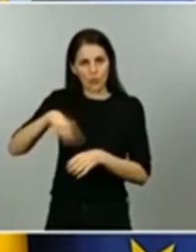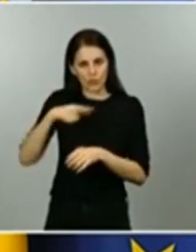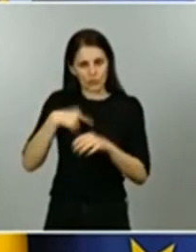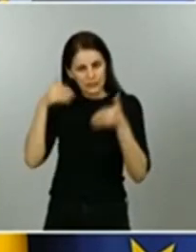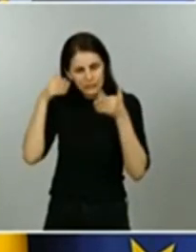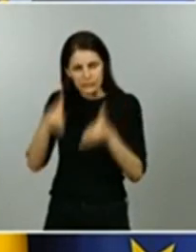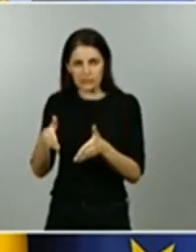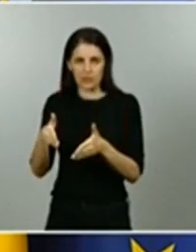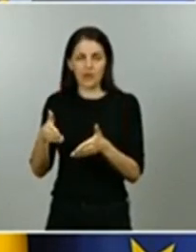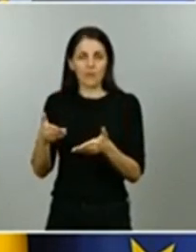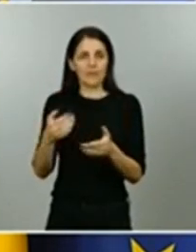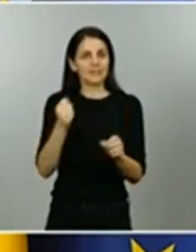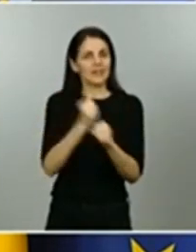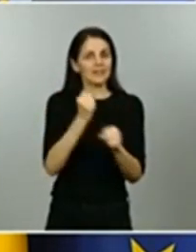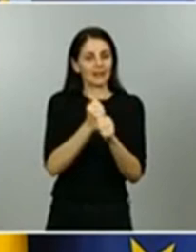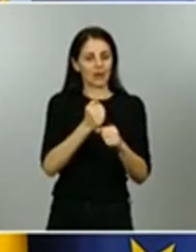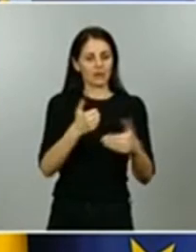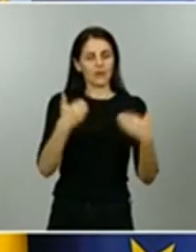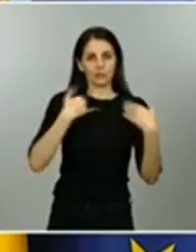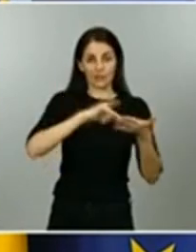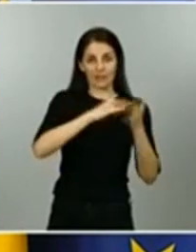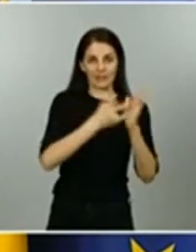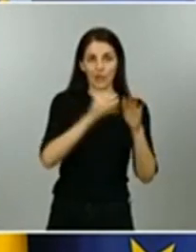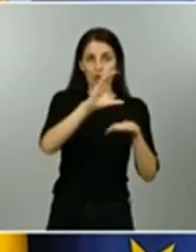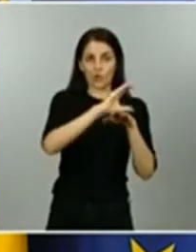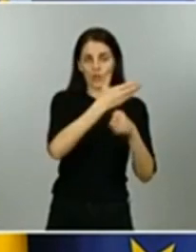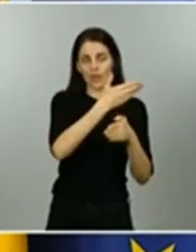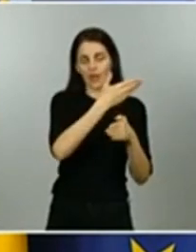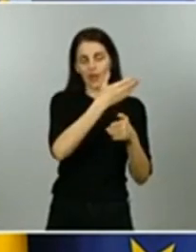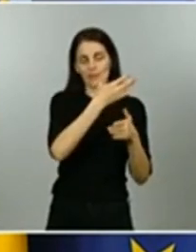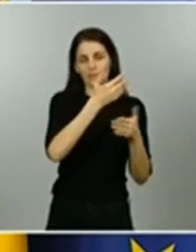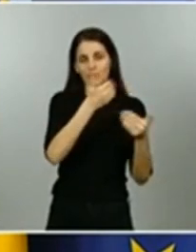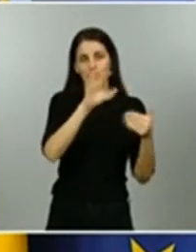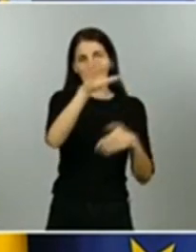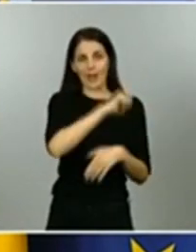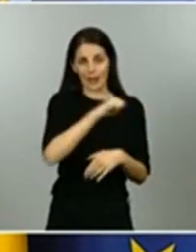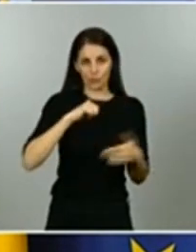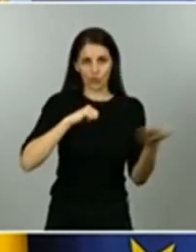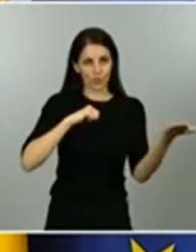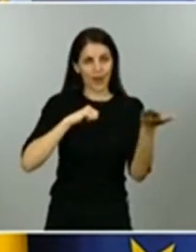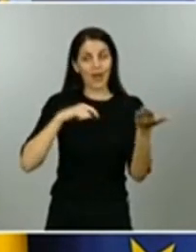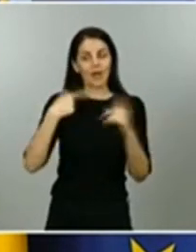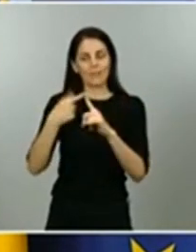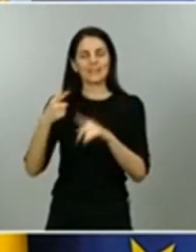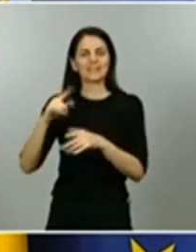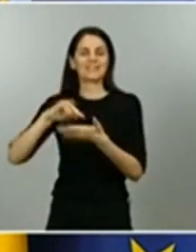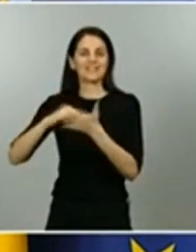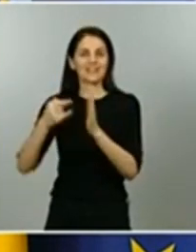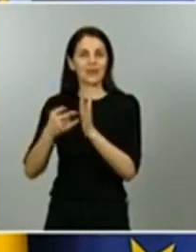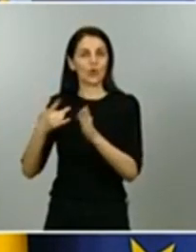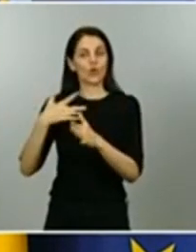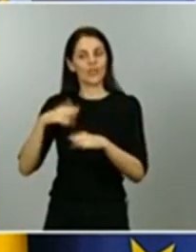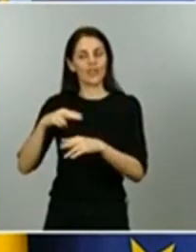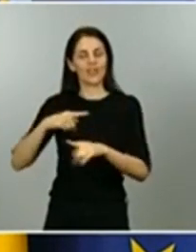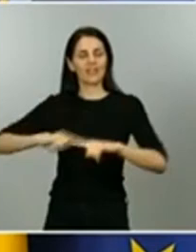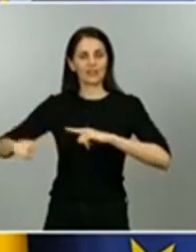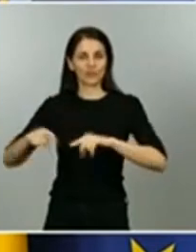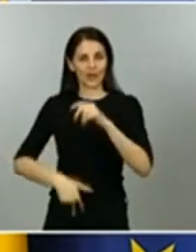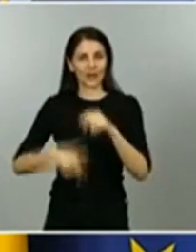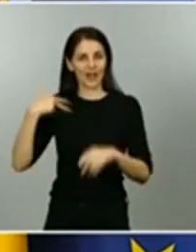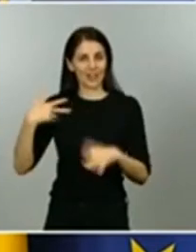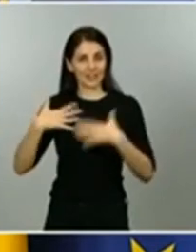técnicos de las comunidades autónomas y los técnicos de la Dirección General de Salud Pública todo este proceso ha hecho que información